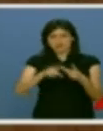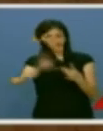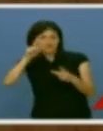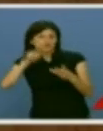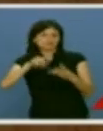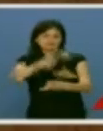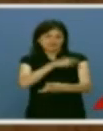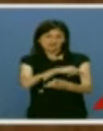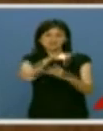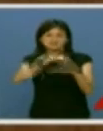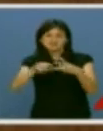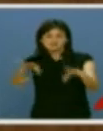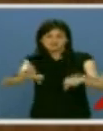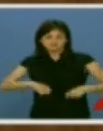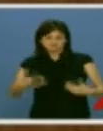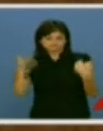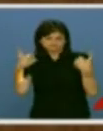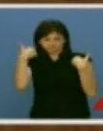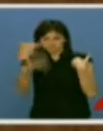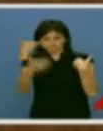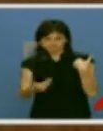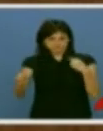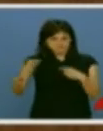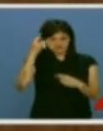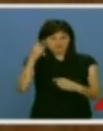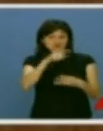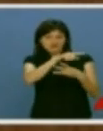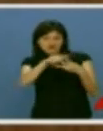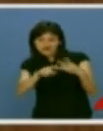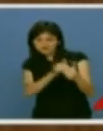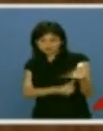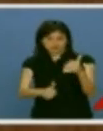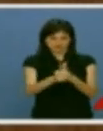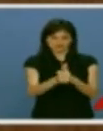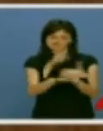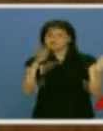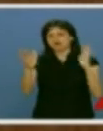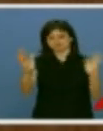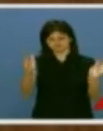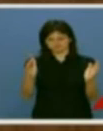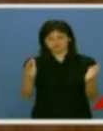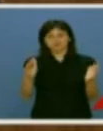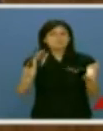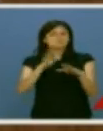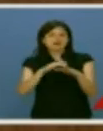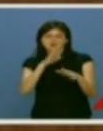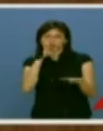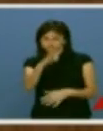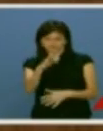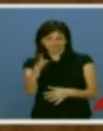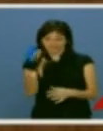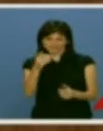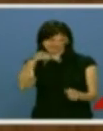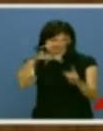Esas son nuestras competencias, al menos las más importantes. Y esa debería ser nuestra prioridad en este momento y para toda esta legislatura.